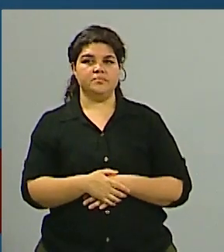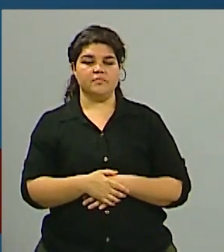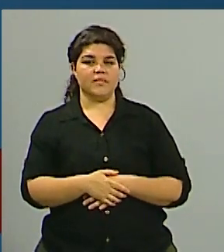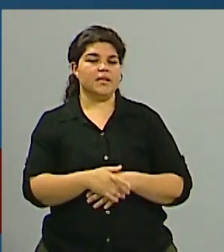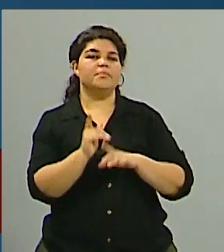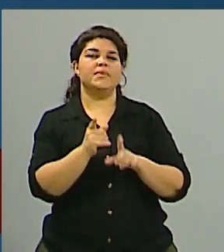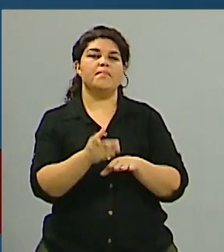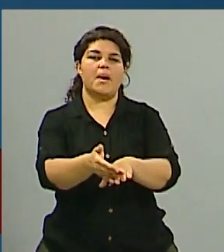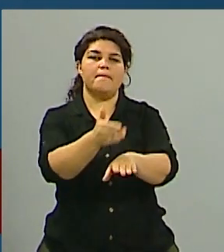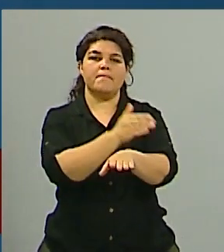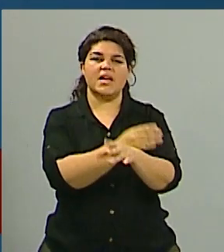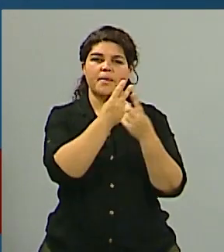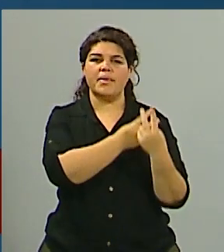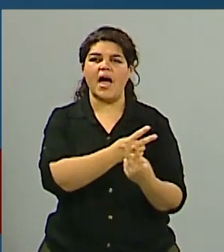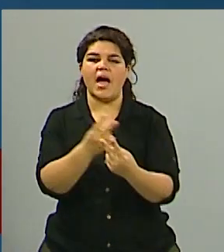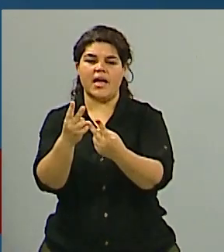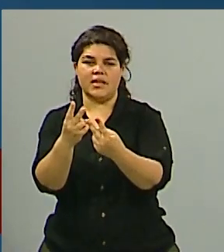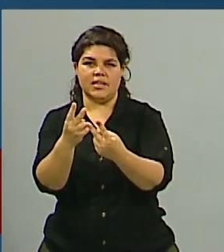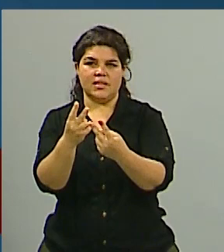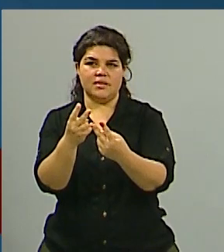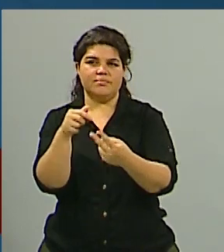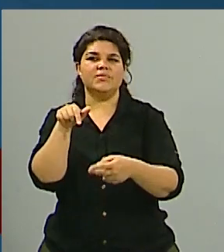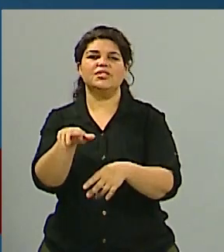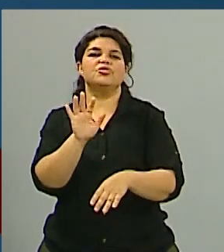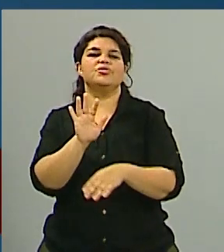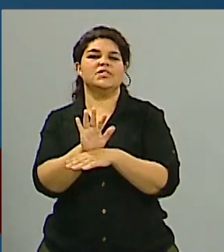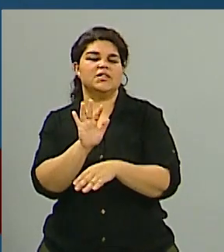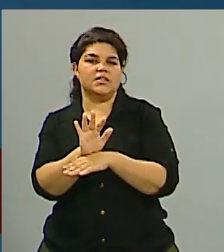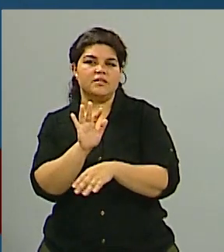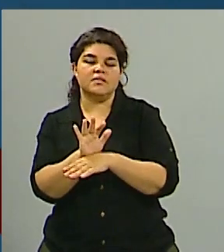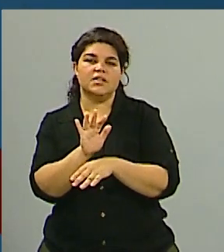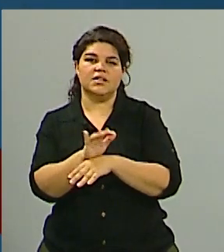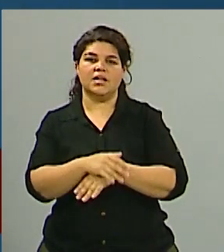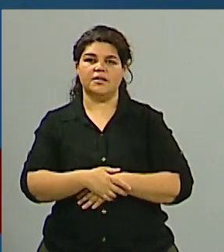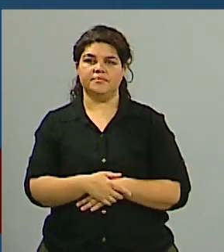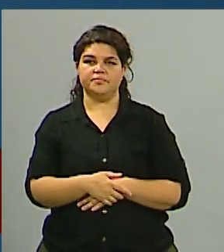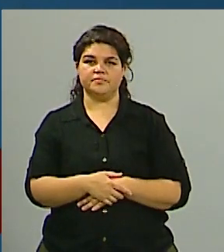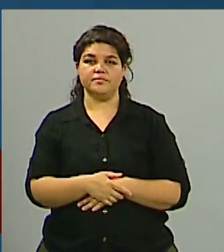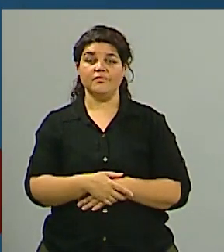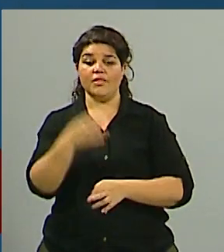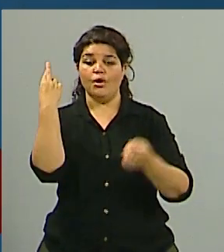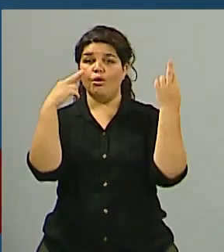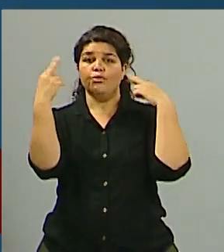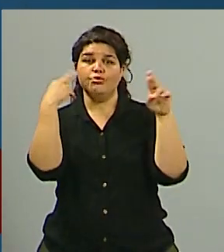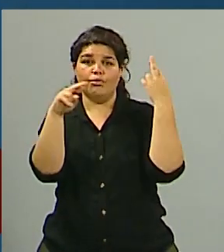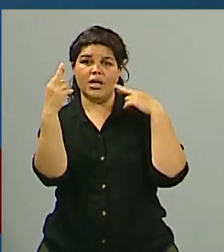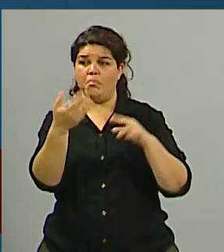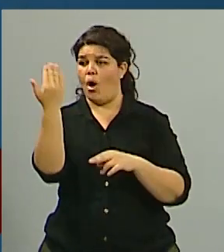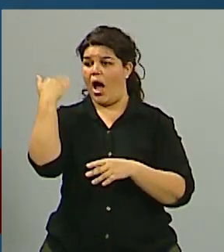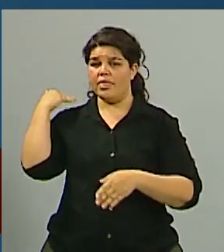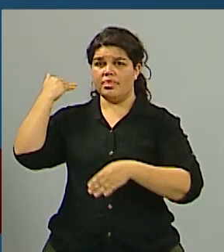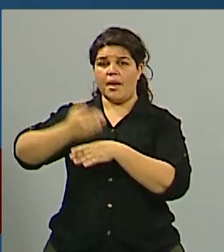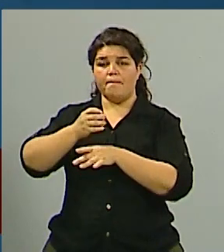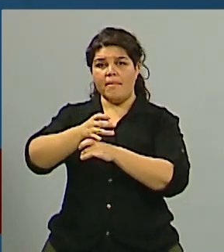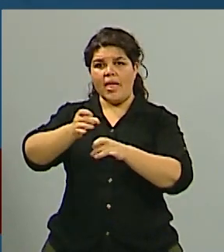previaje en un primer momento era para la recuperación del sector turístico después de la pandemia fue